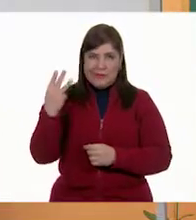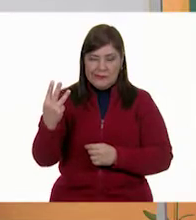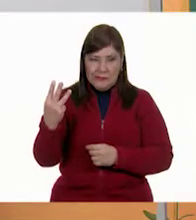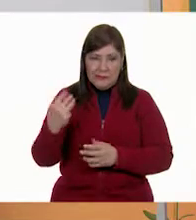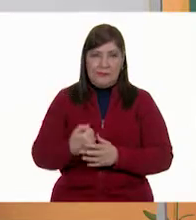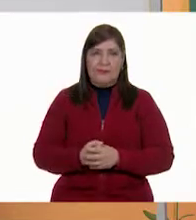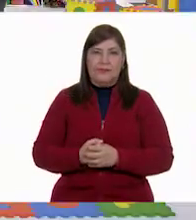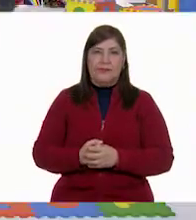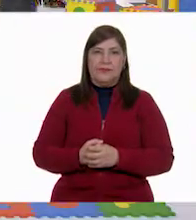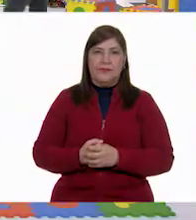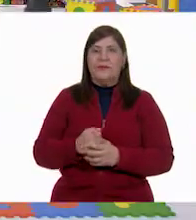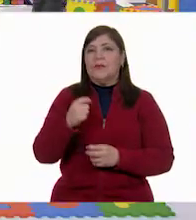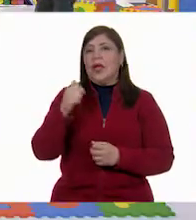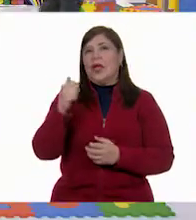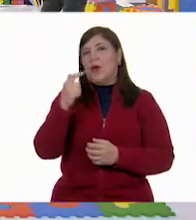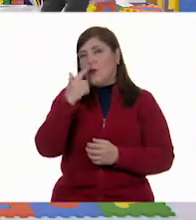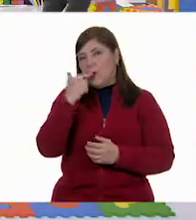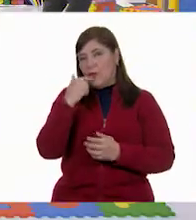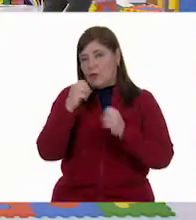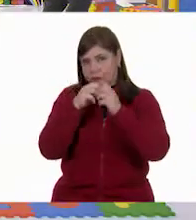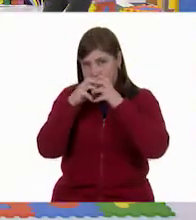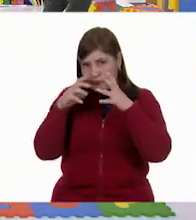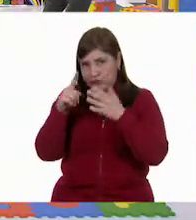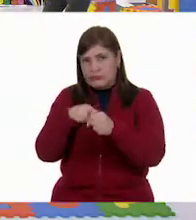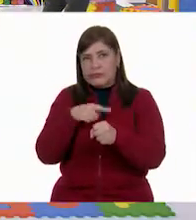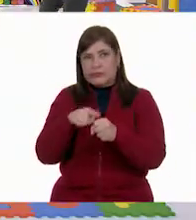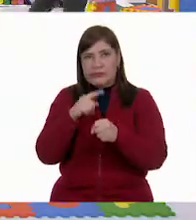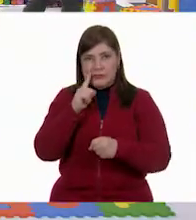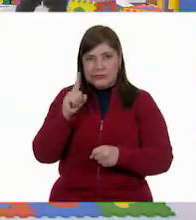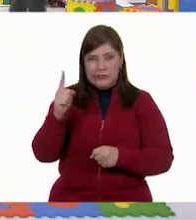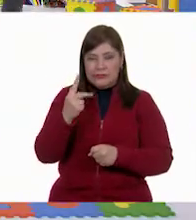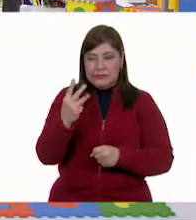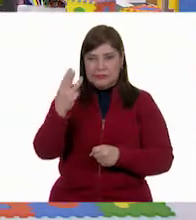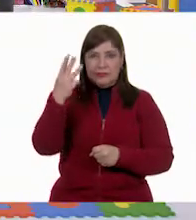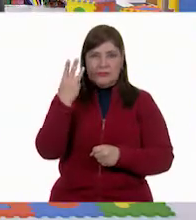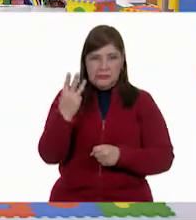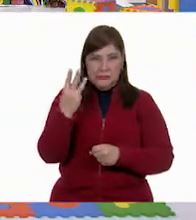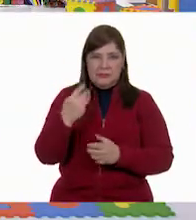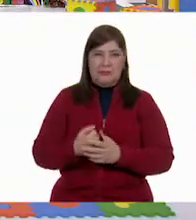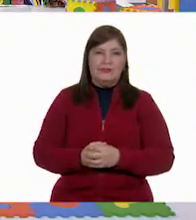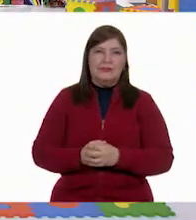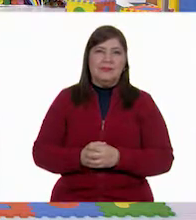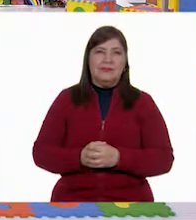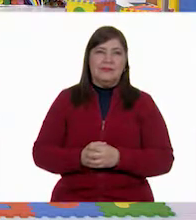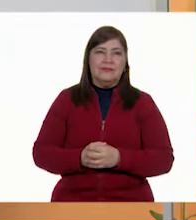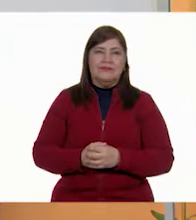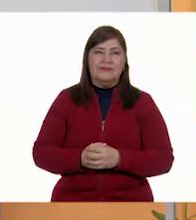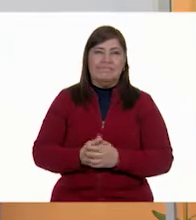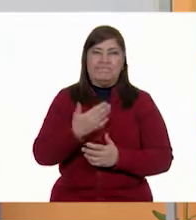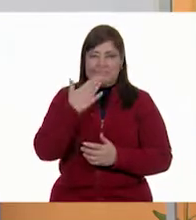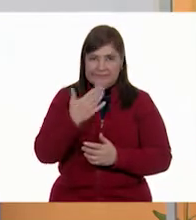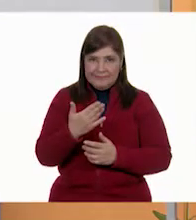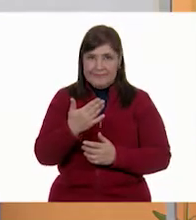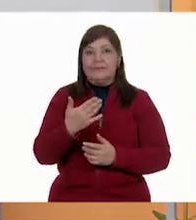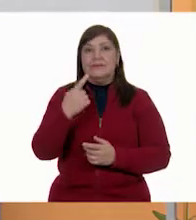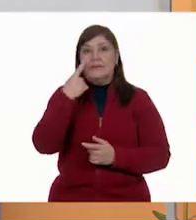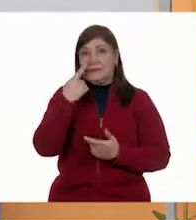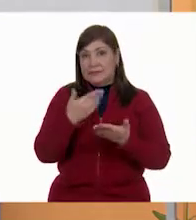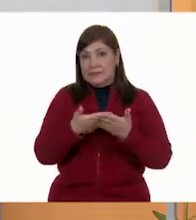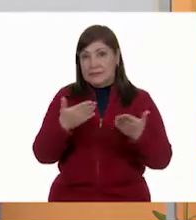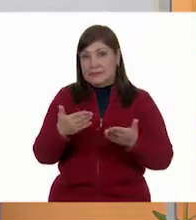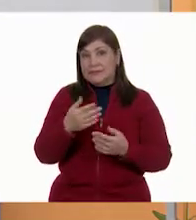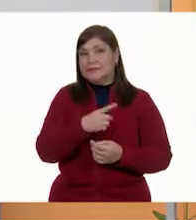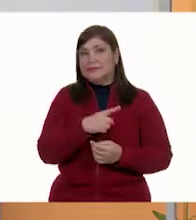tres. Tres. Muy bien. El color rojo. Tres. Muy bien. Ahora sí podemos leer